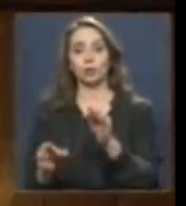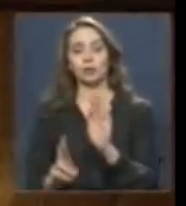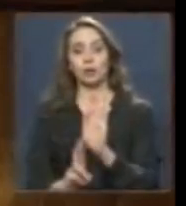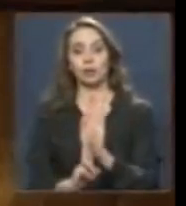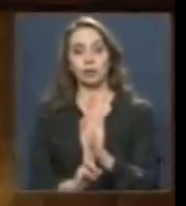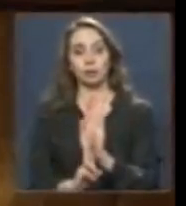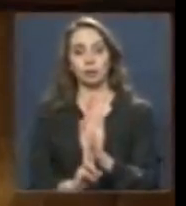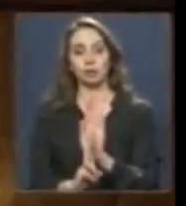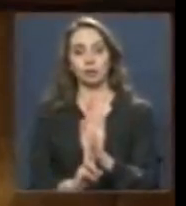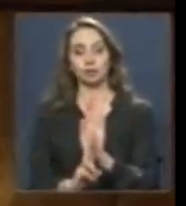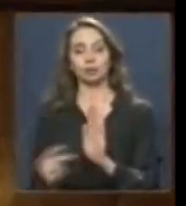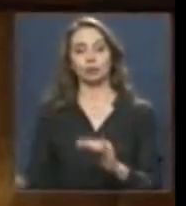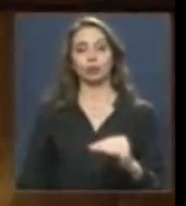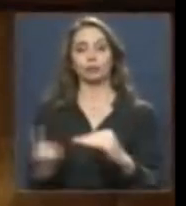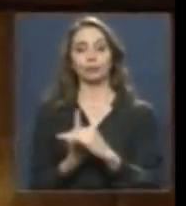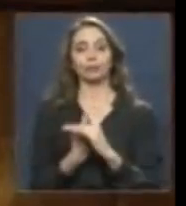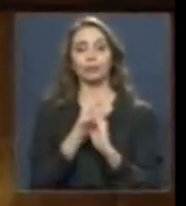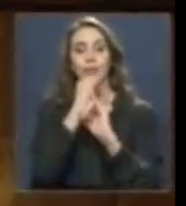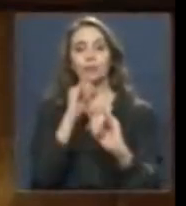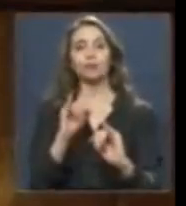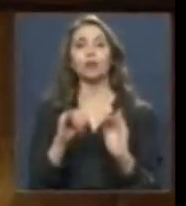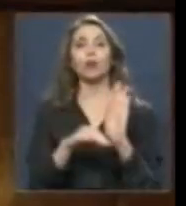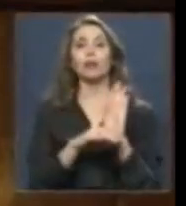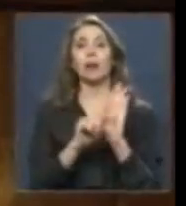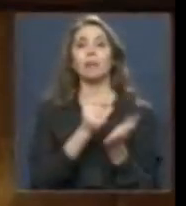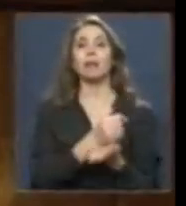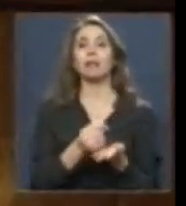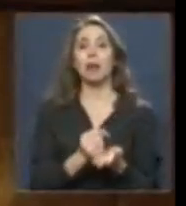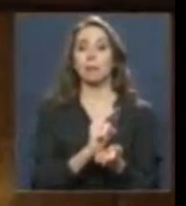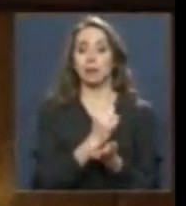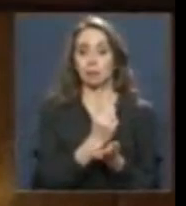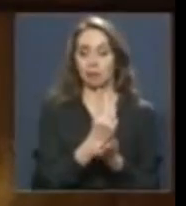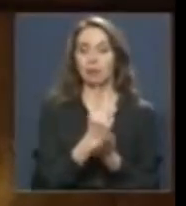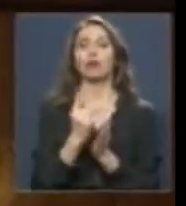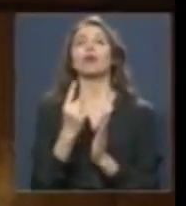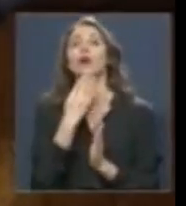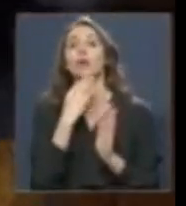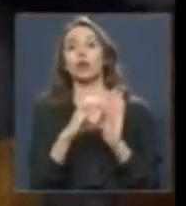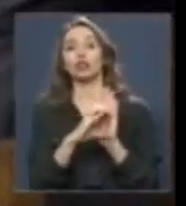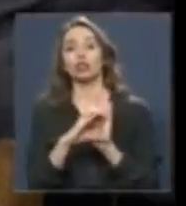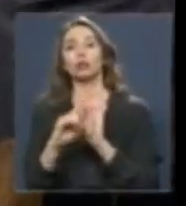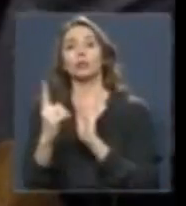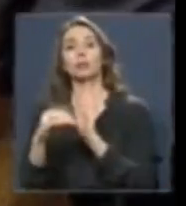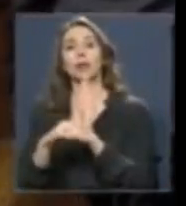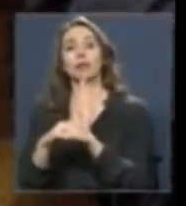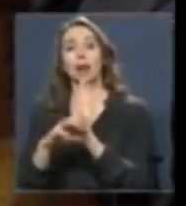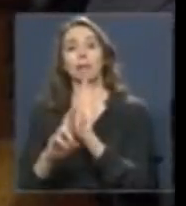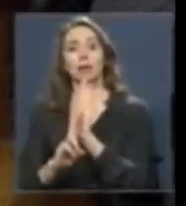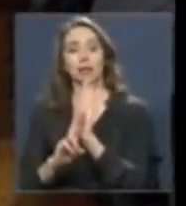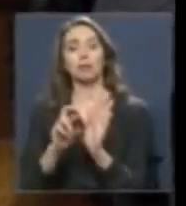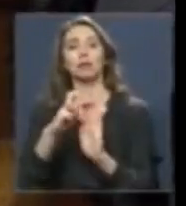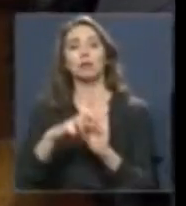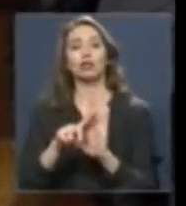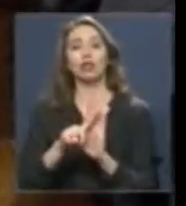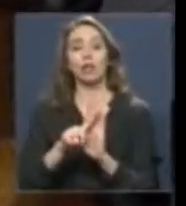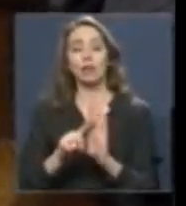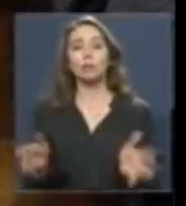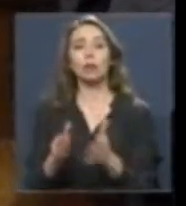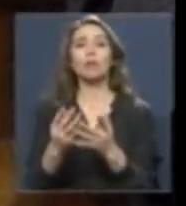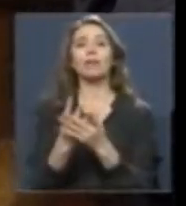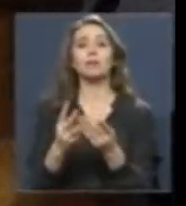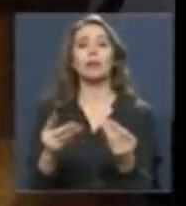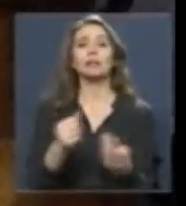y Reglamento, vengo a informar en primer trámite constitucional y primero reglamentario el proyecto de ley que promueve la simplificación